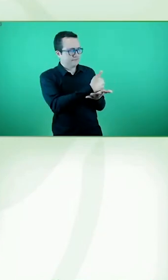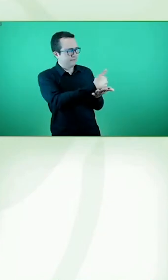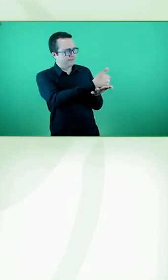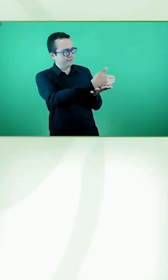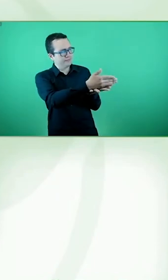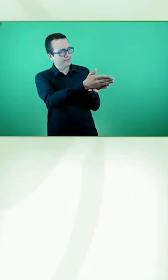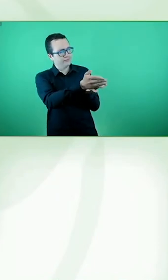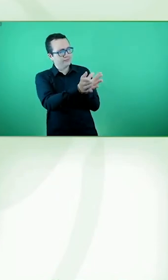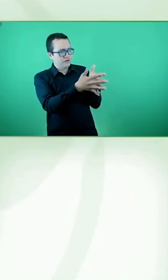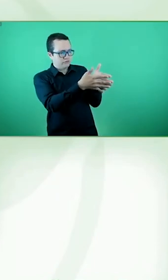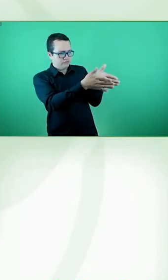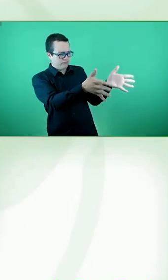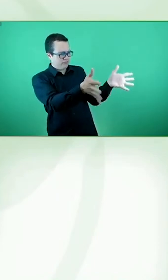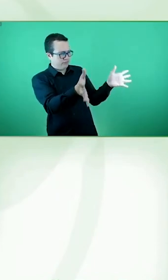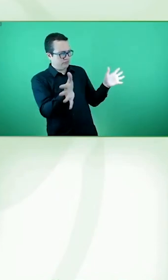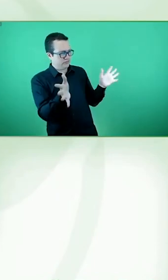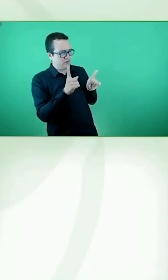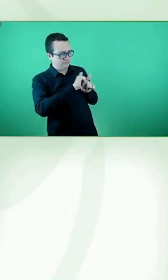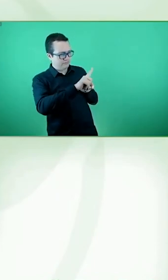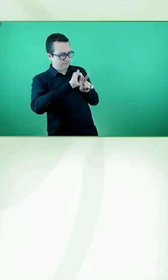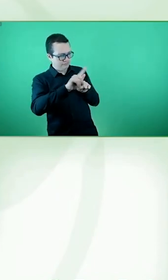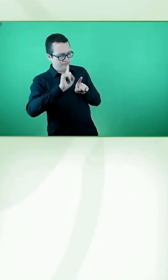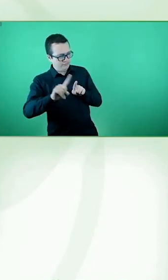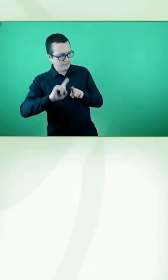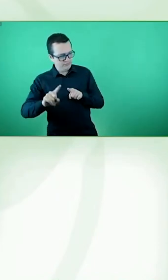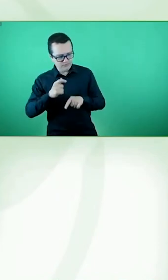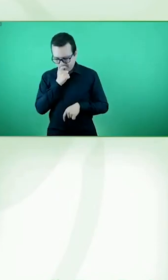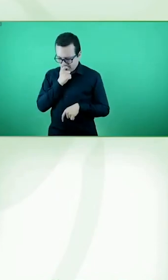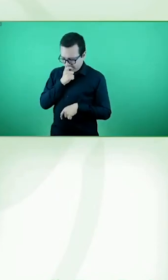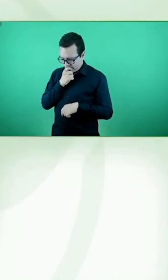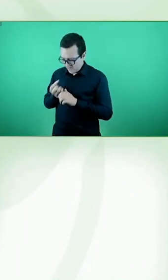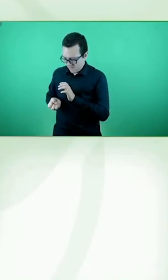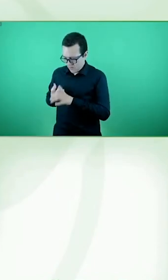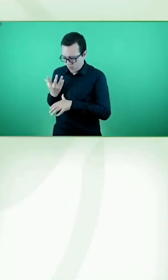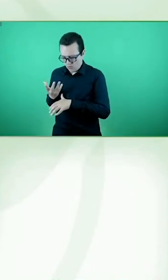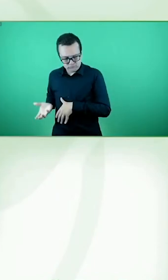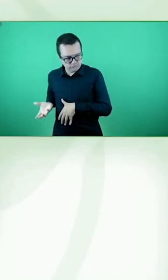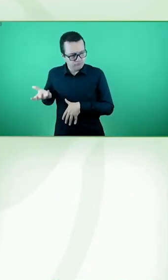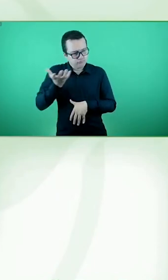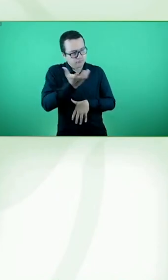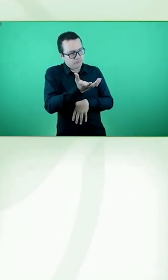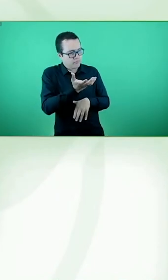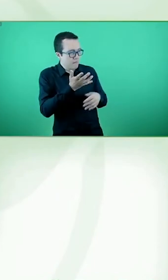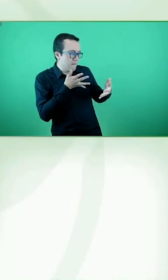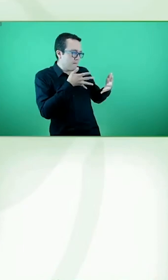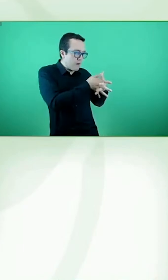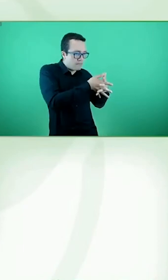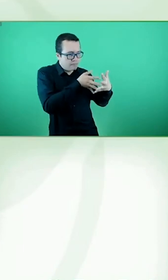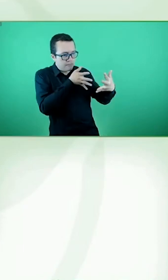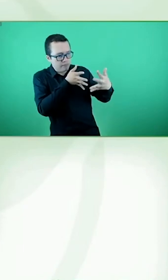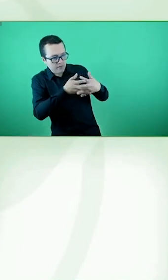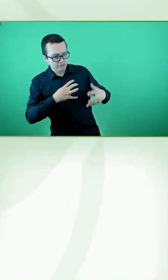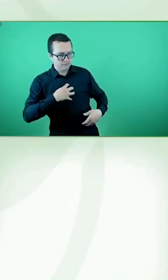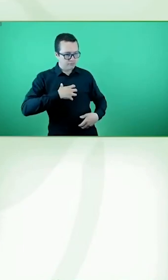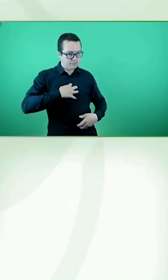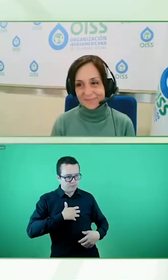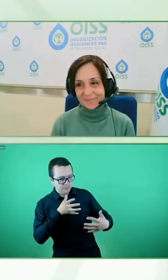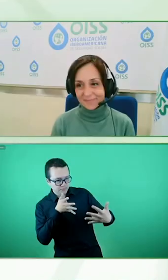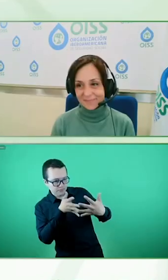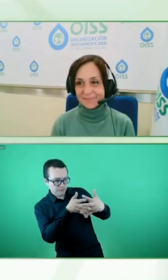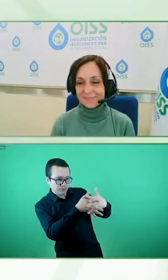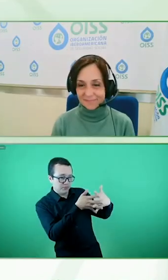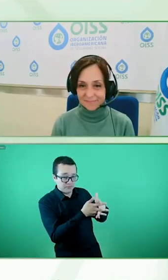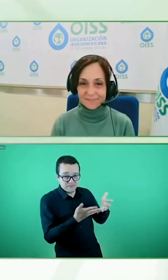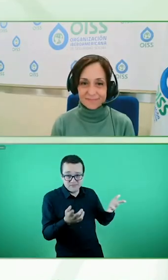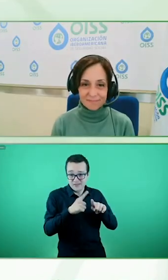que en la medida de lo posible, los productos tienen que estar adaptados a todas esas realidades diferentes. Muchas gracias. Gracias